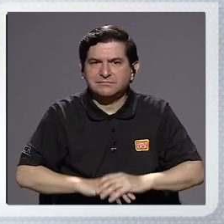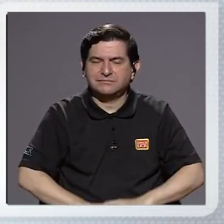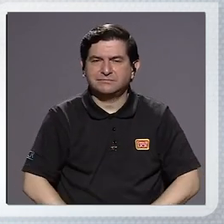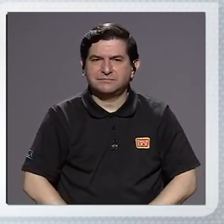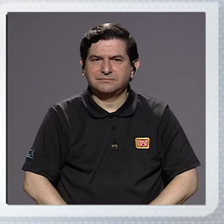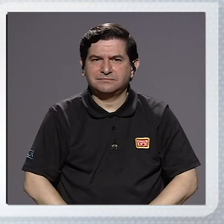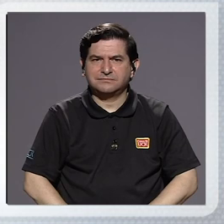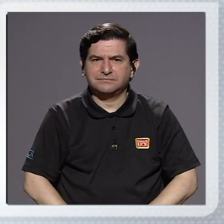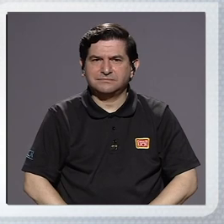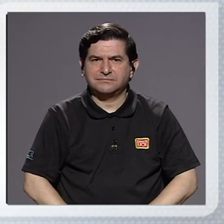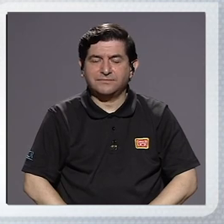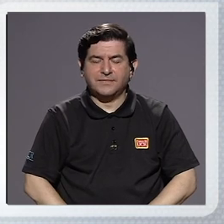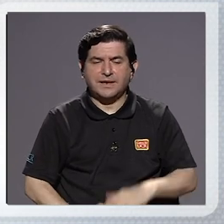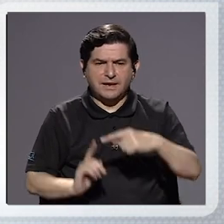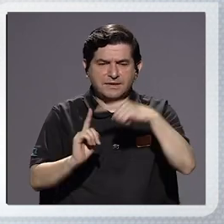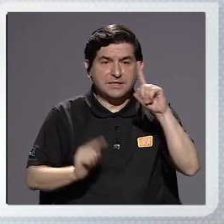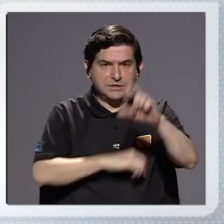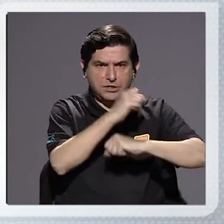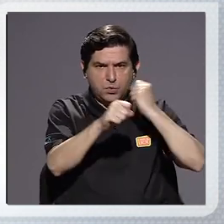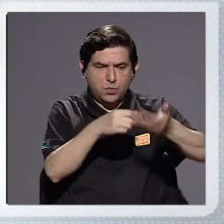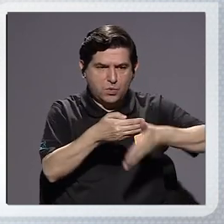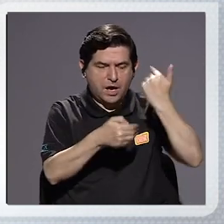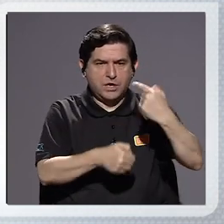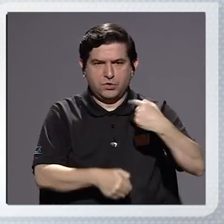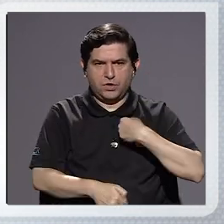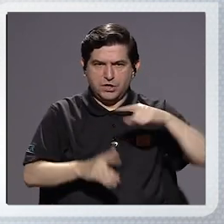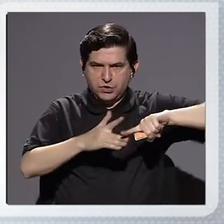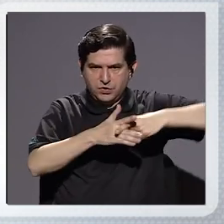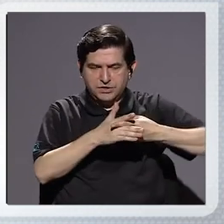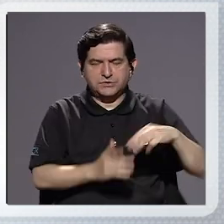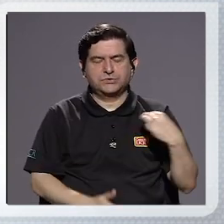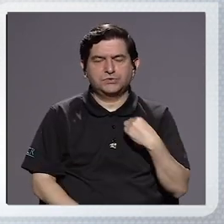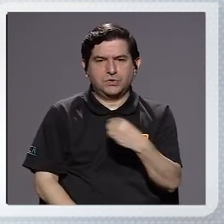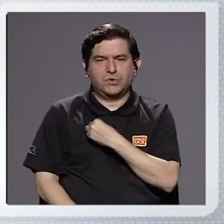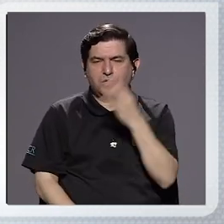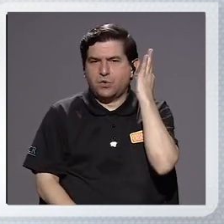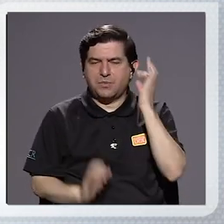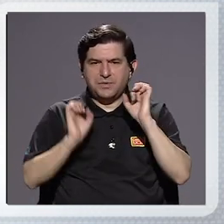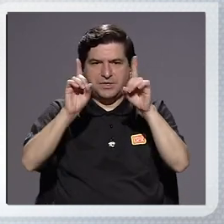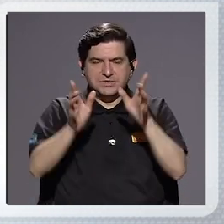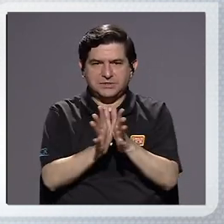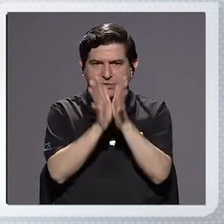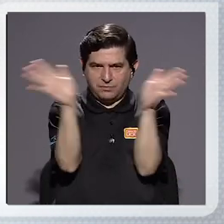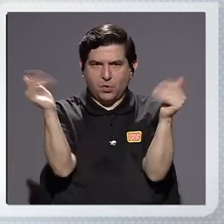Bueno, en realidad, desde hace un año que llegué yo como ministro de Educación Pública,